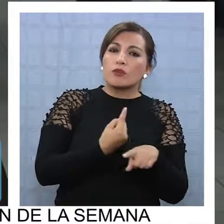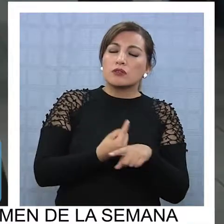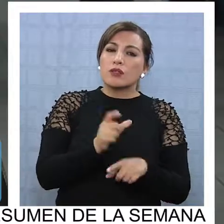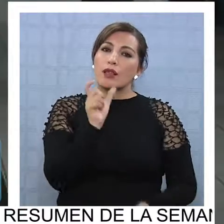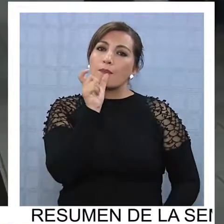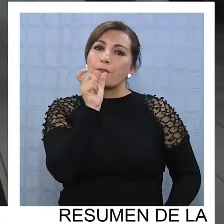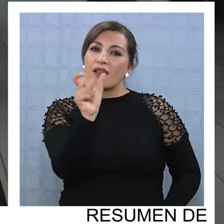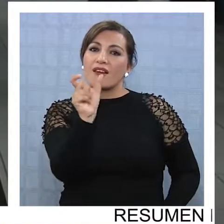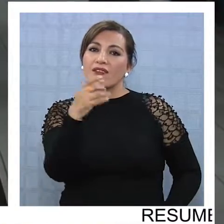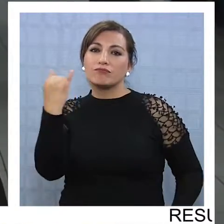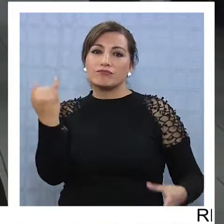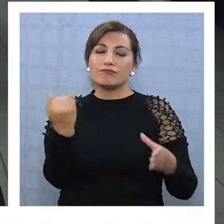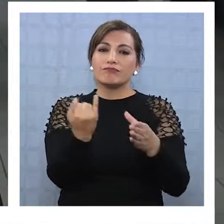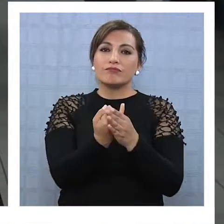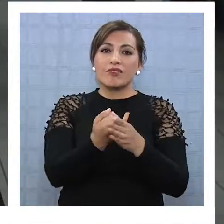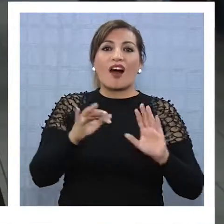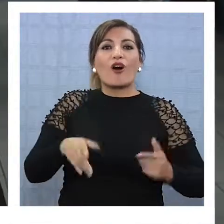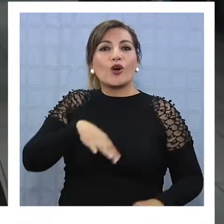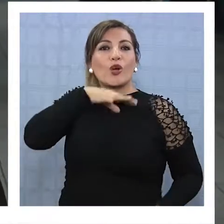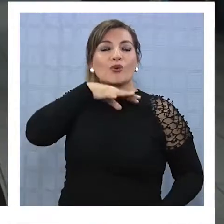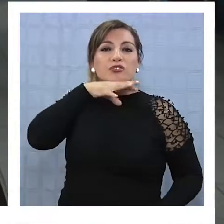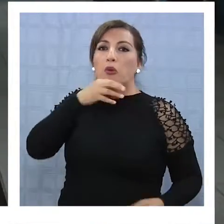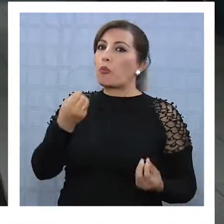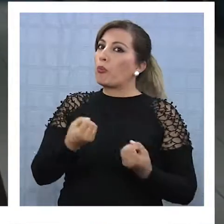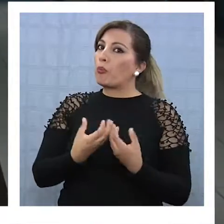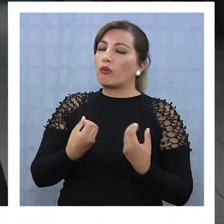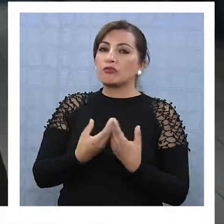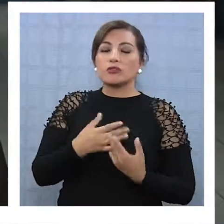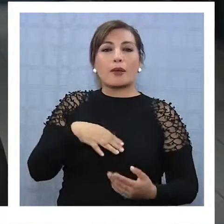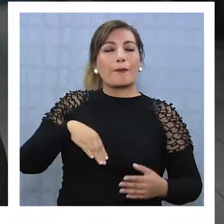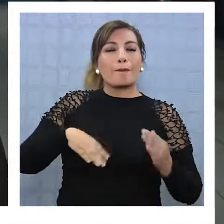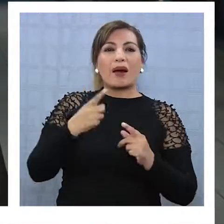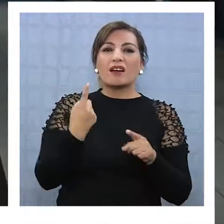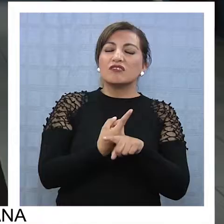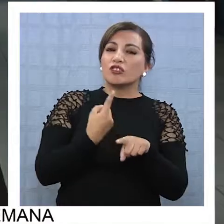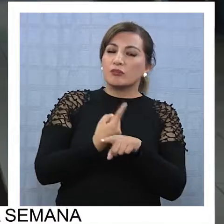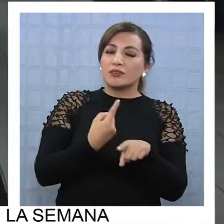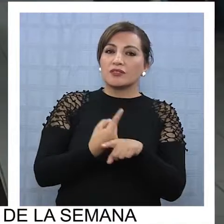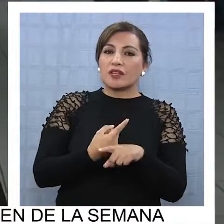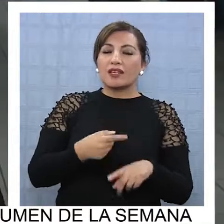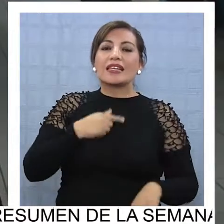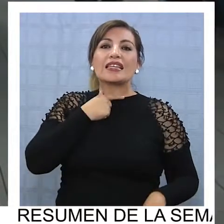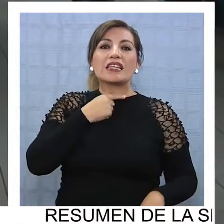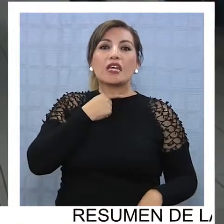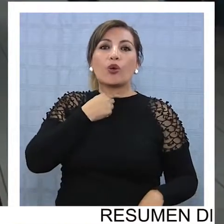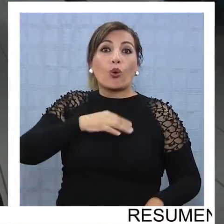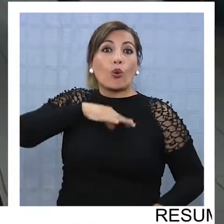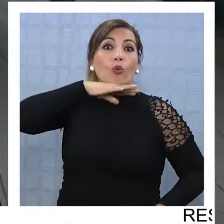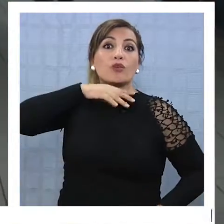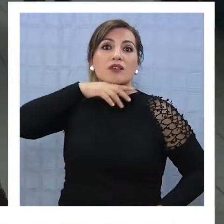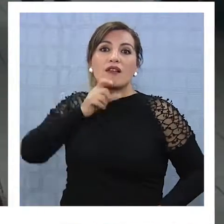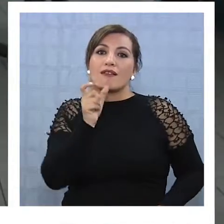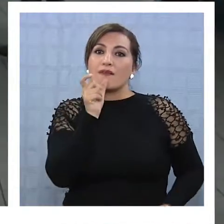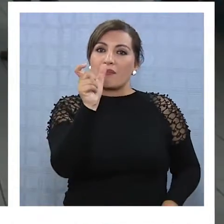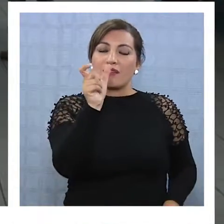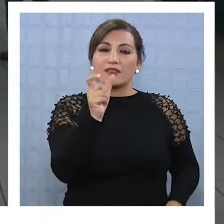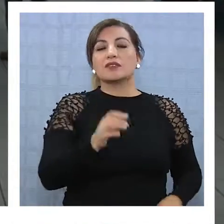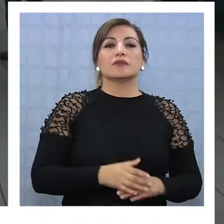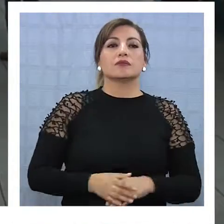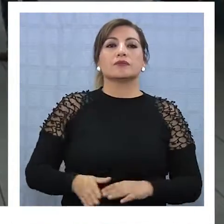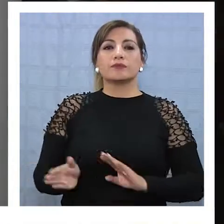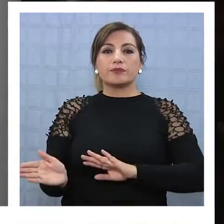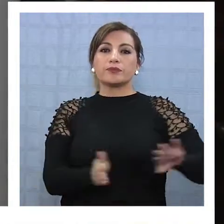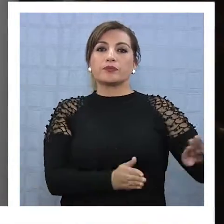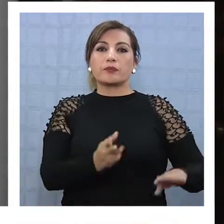Hemos hablado mucho de la palabra inclusión que está tan usada ahora, pero más que hablar queremos ocuparnos de la